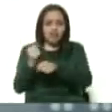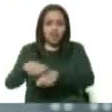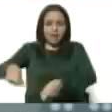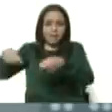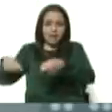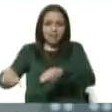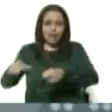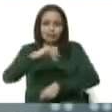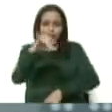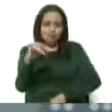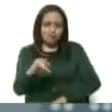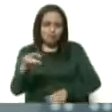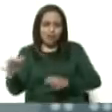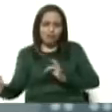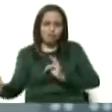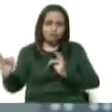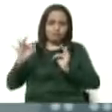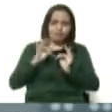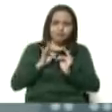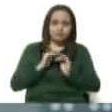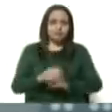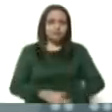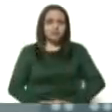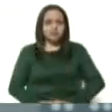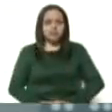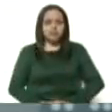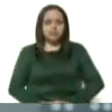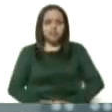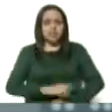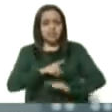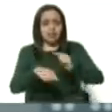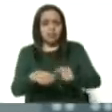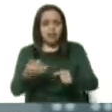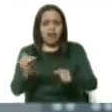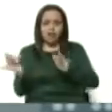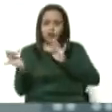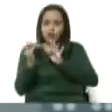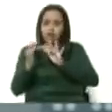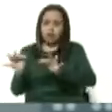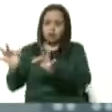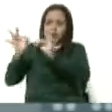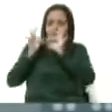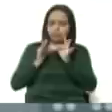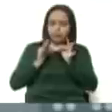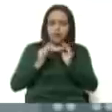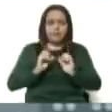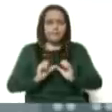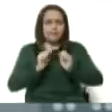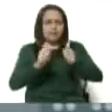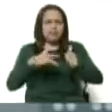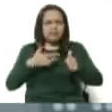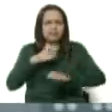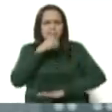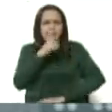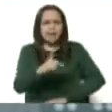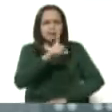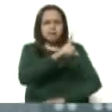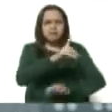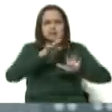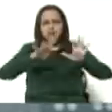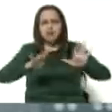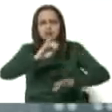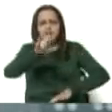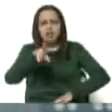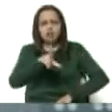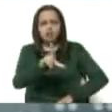estado suyo. En razón de ese contacto se infectó por COVID-19, inició síntomas el 19 de junio, presentó